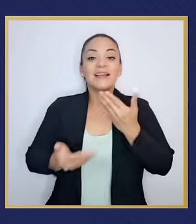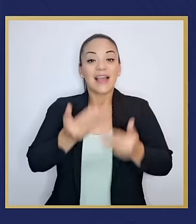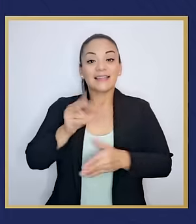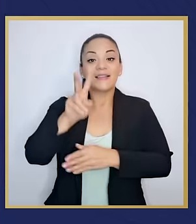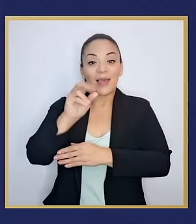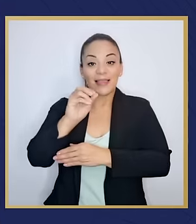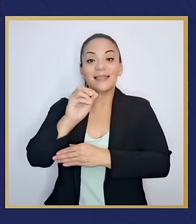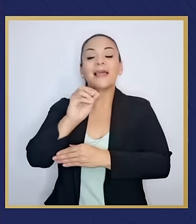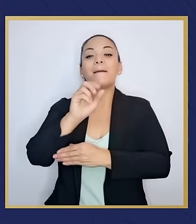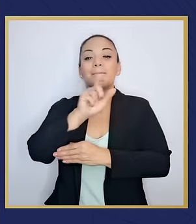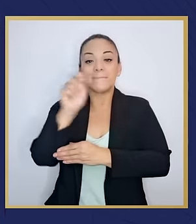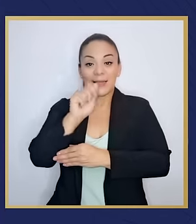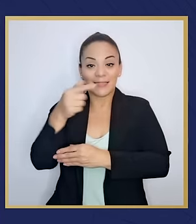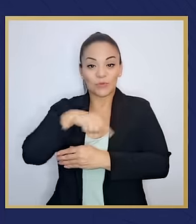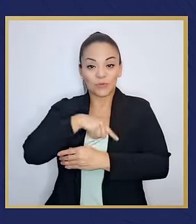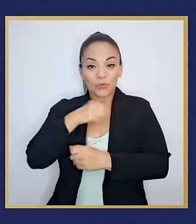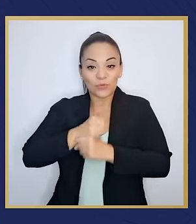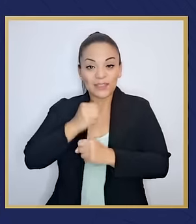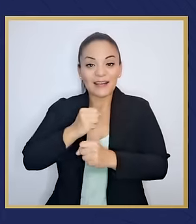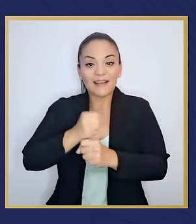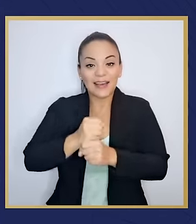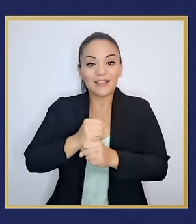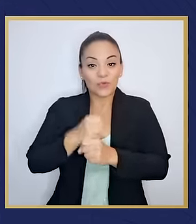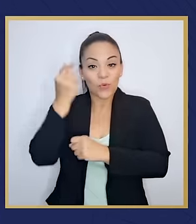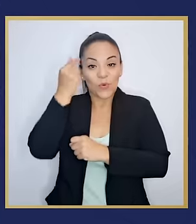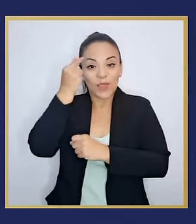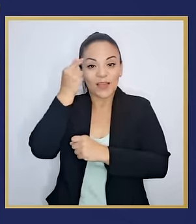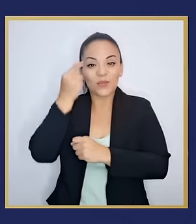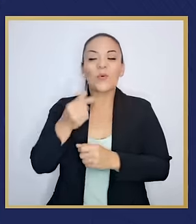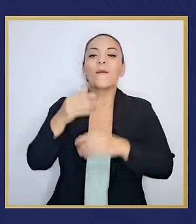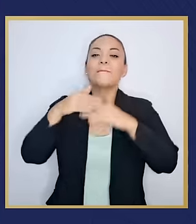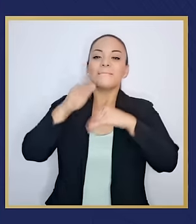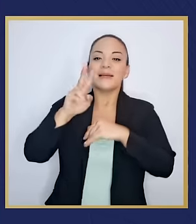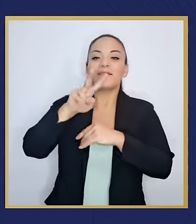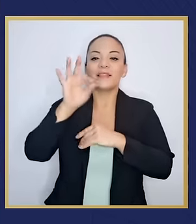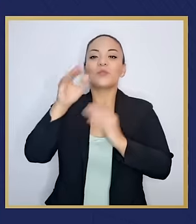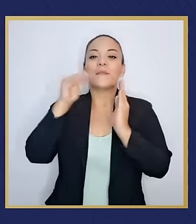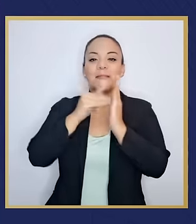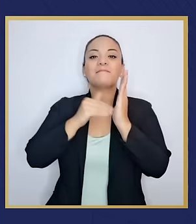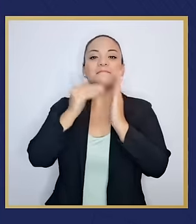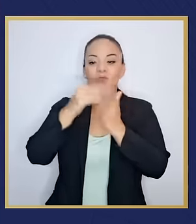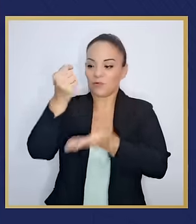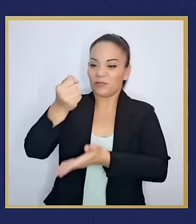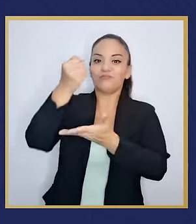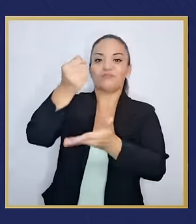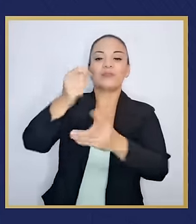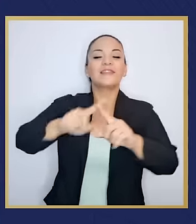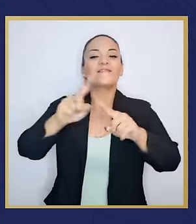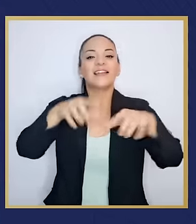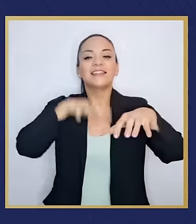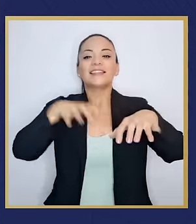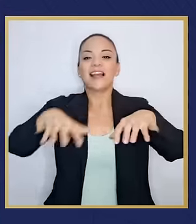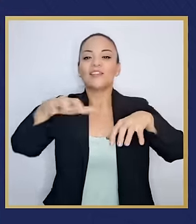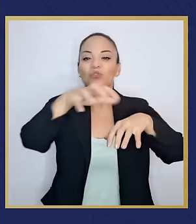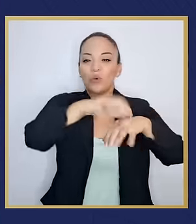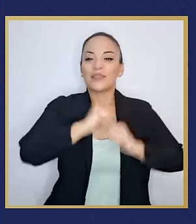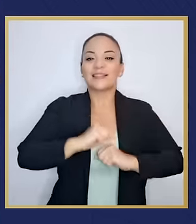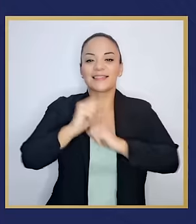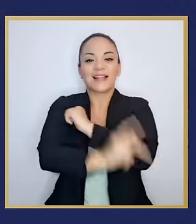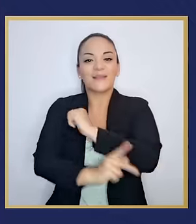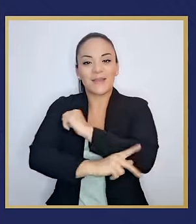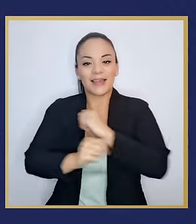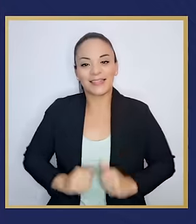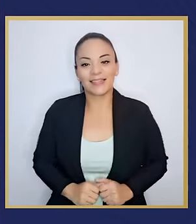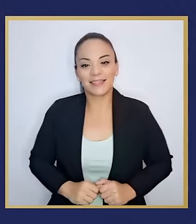casi 20 meses de nuestra administración, se han invertido más de 29 mil millones de colones en muchos cantones de nuestro país.